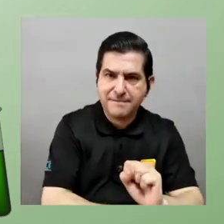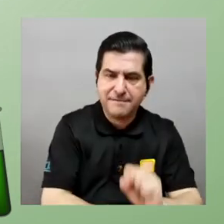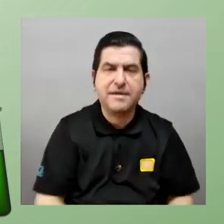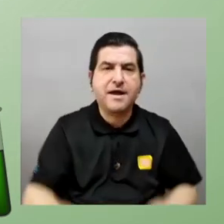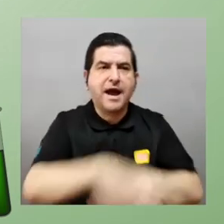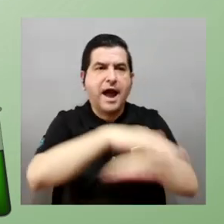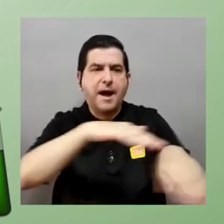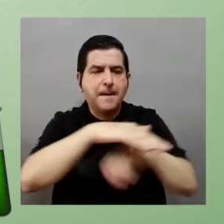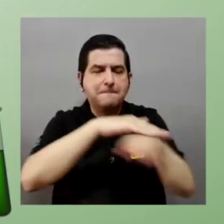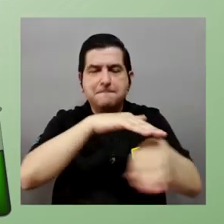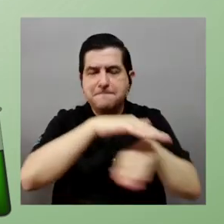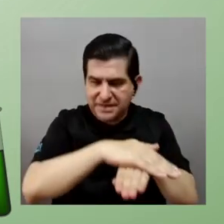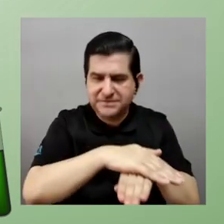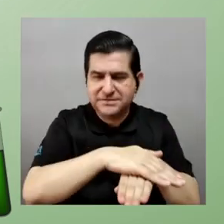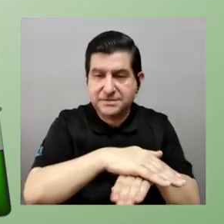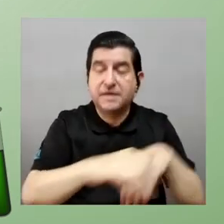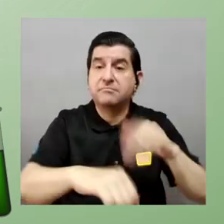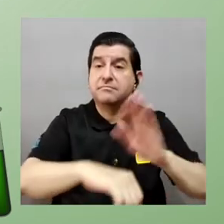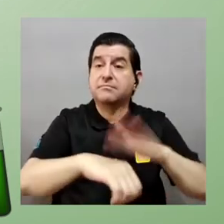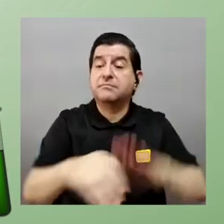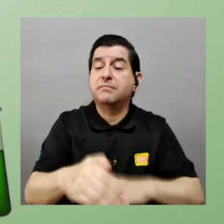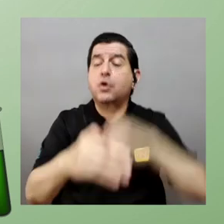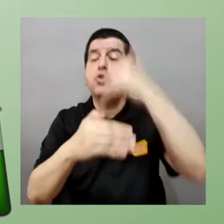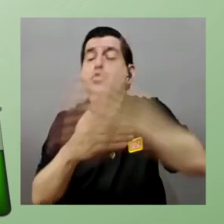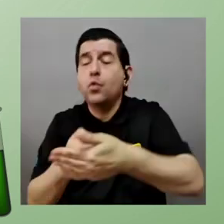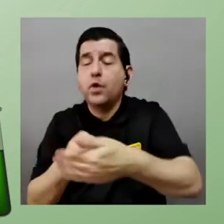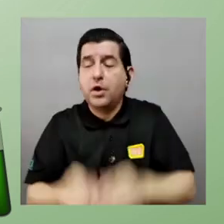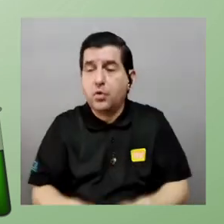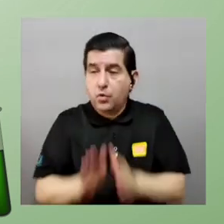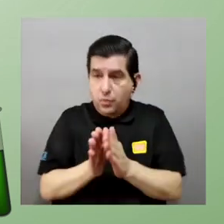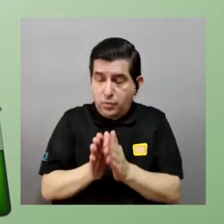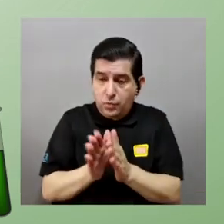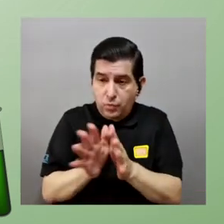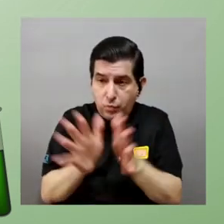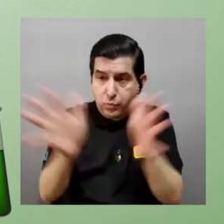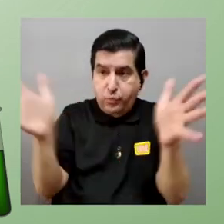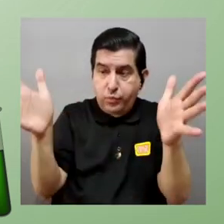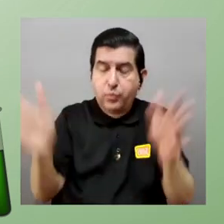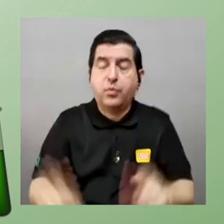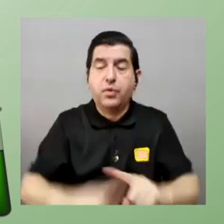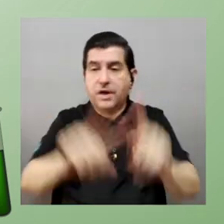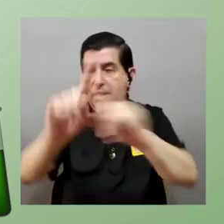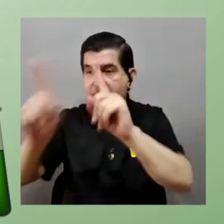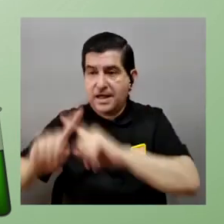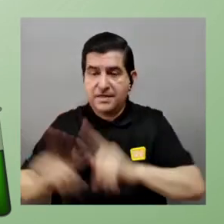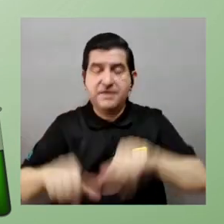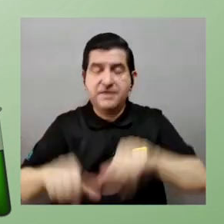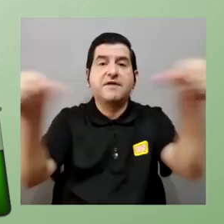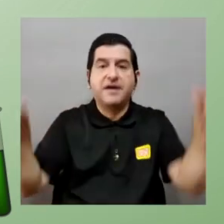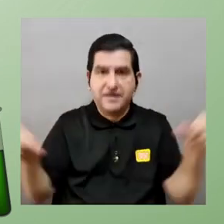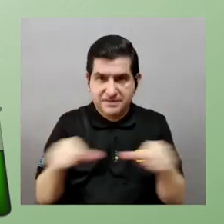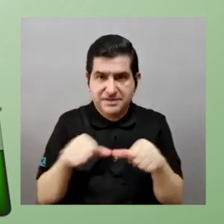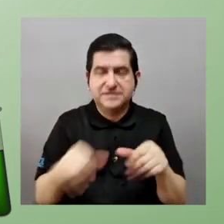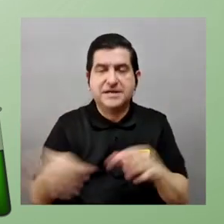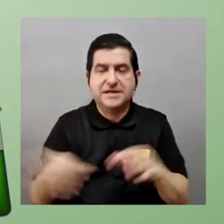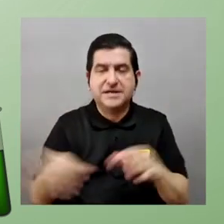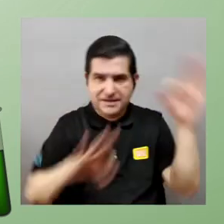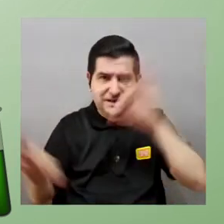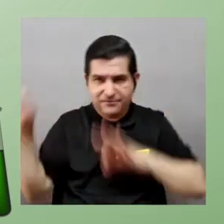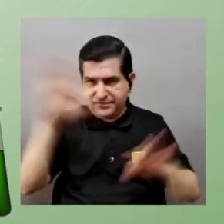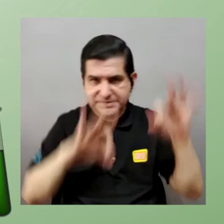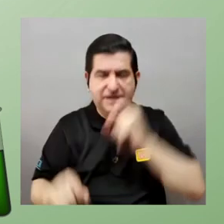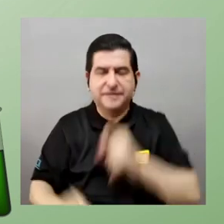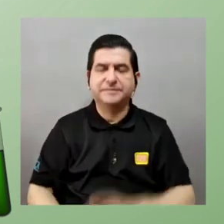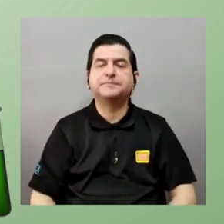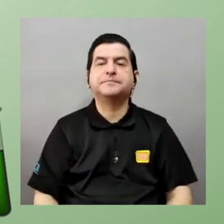clásica como el referente para después expandirlo a las demás este áreas